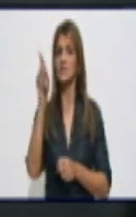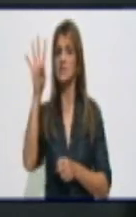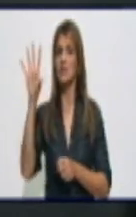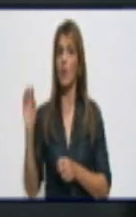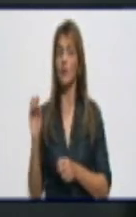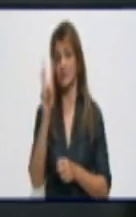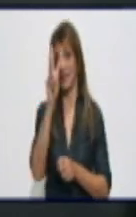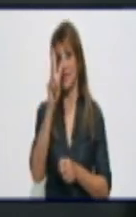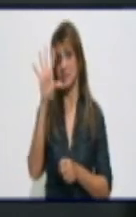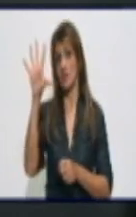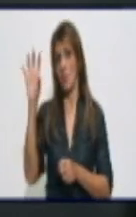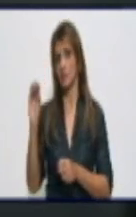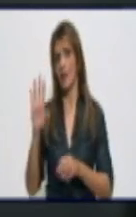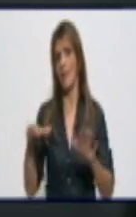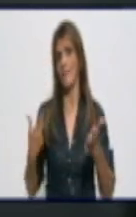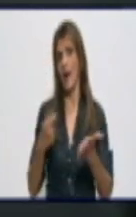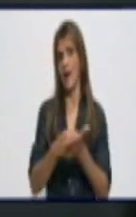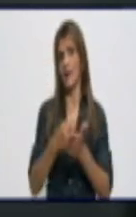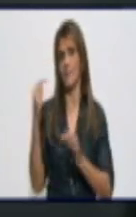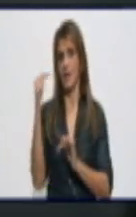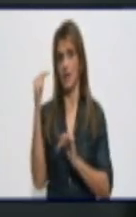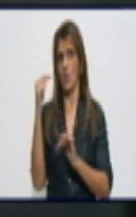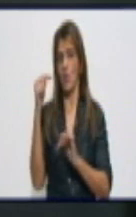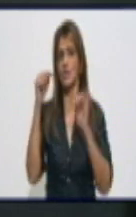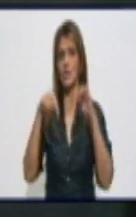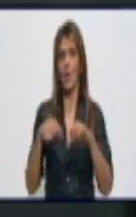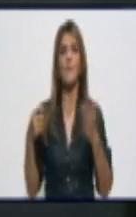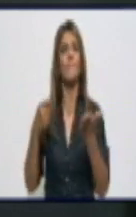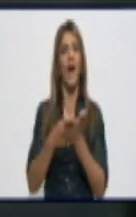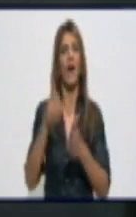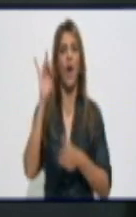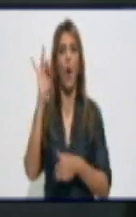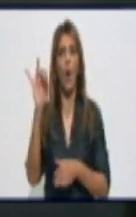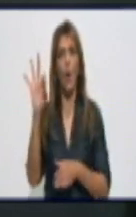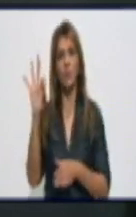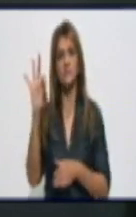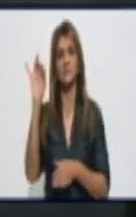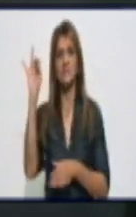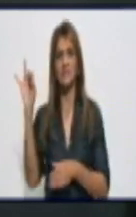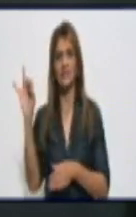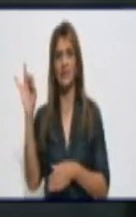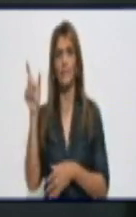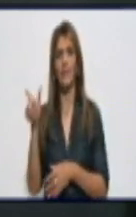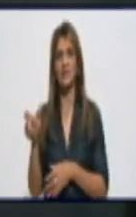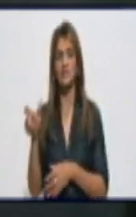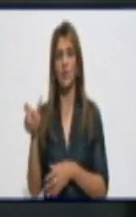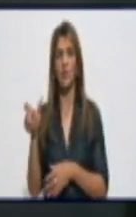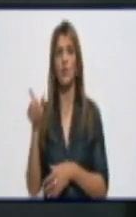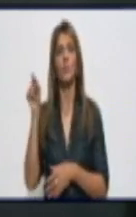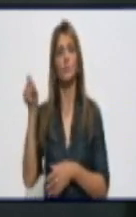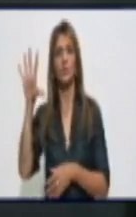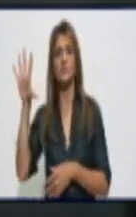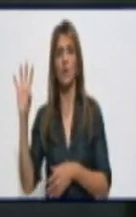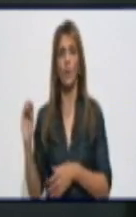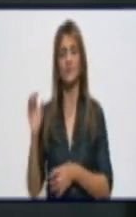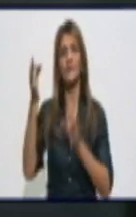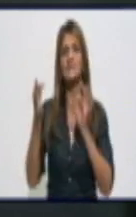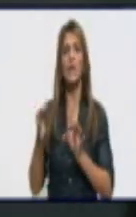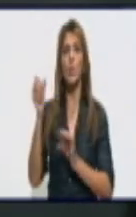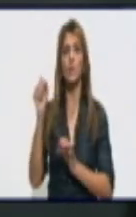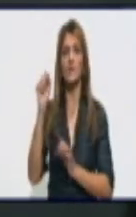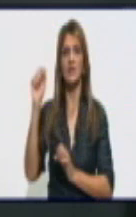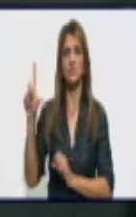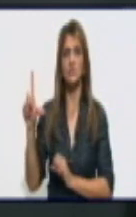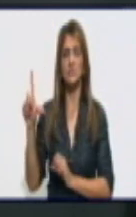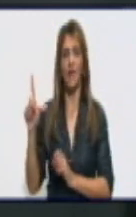pagar menos y pagan hoy $87.50 mensualmente de la seguridad social y